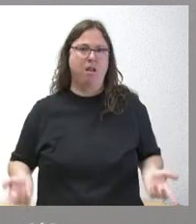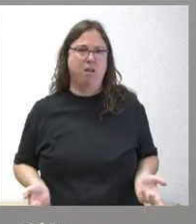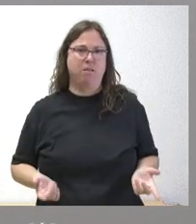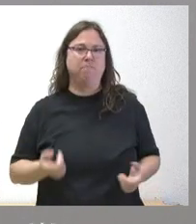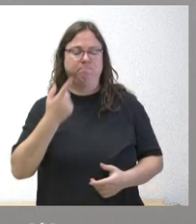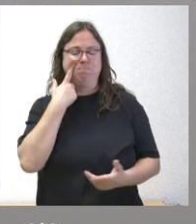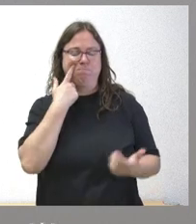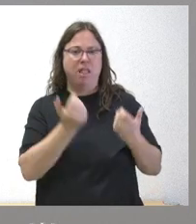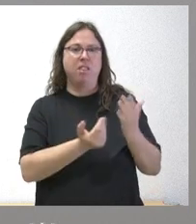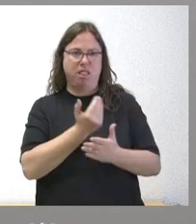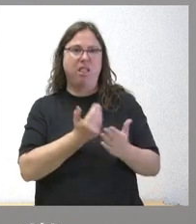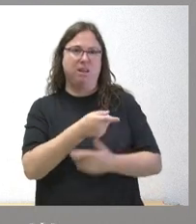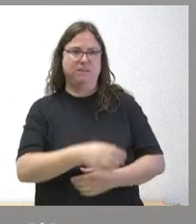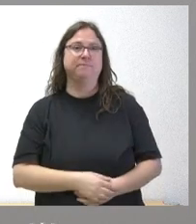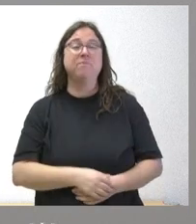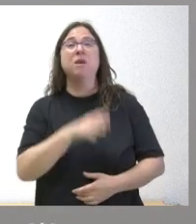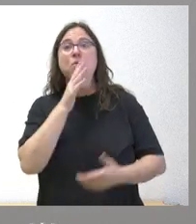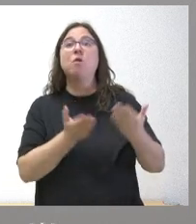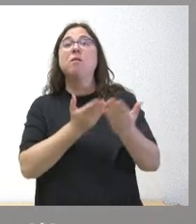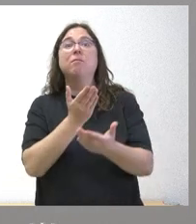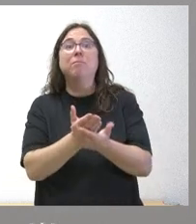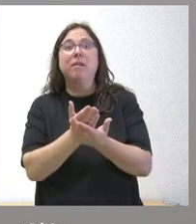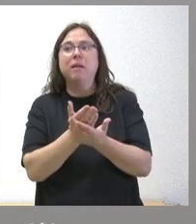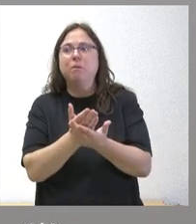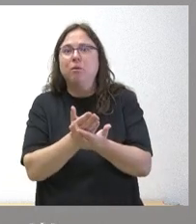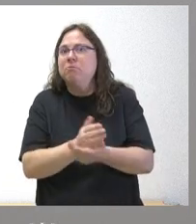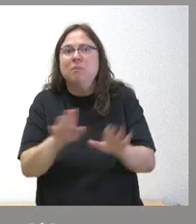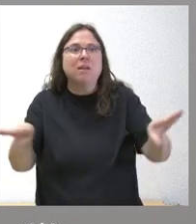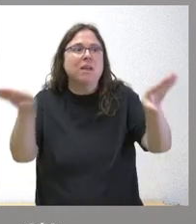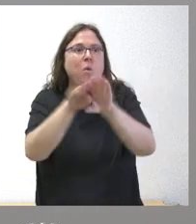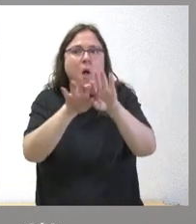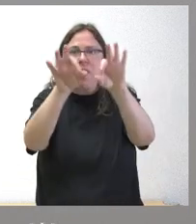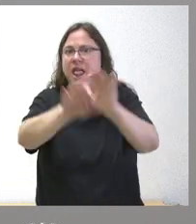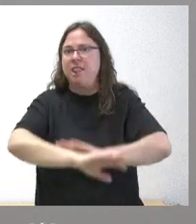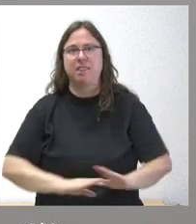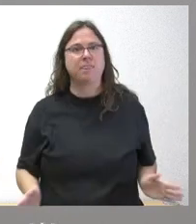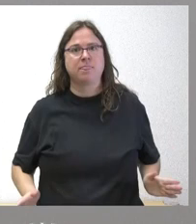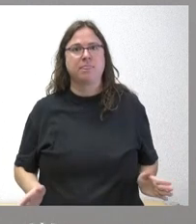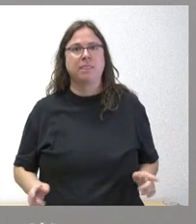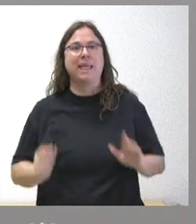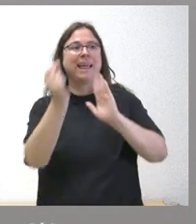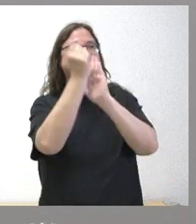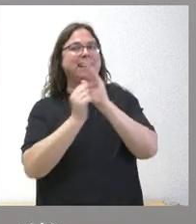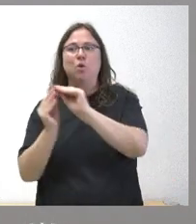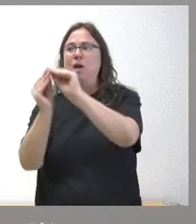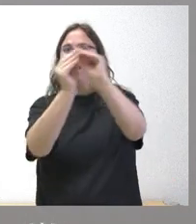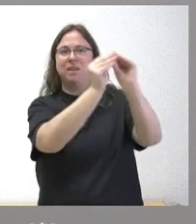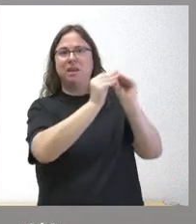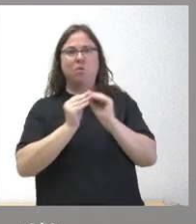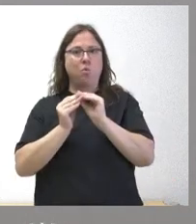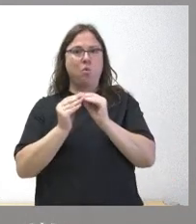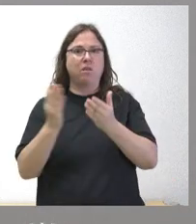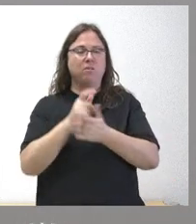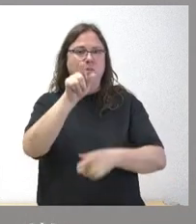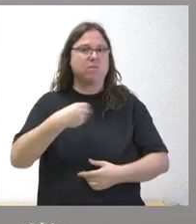estos días es que pedimos algo fácil que es la igualdad y pedimos que se nos trate con criterios de igualdad a todos los españoles